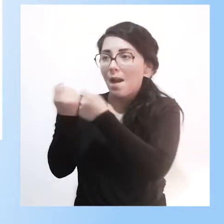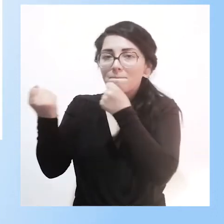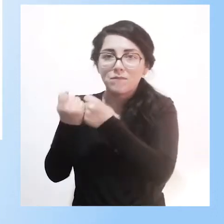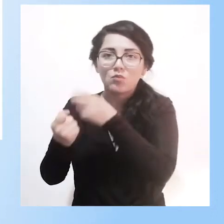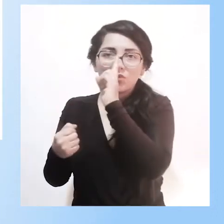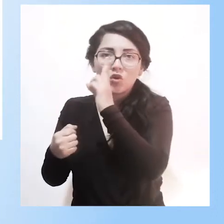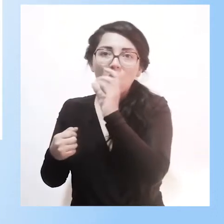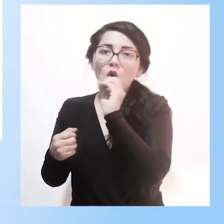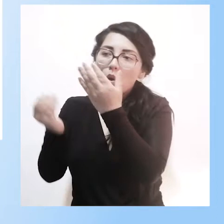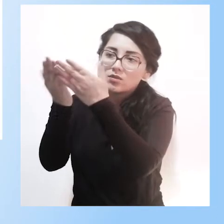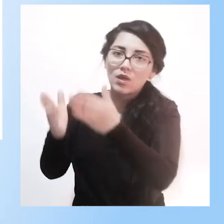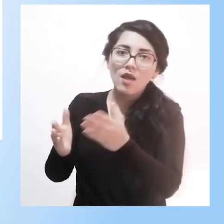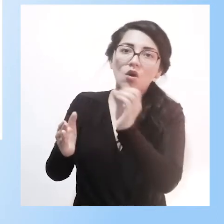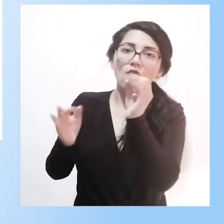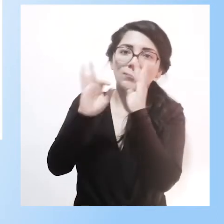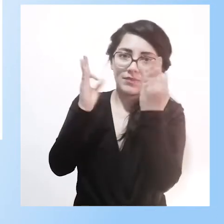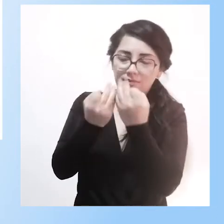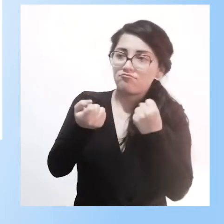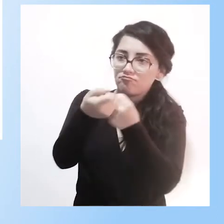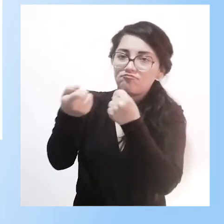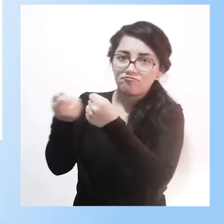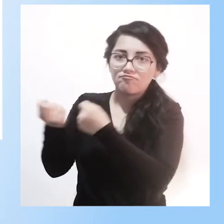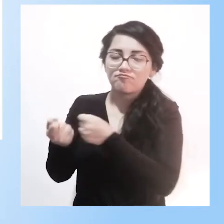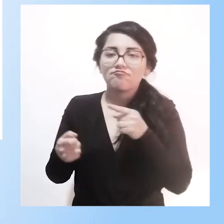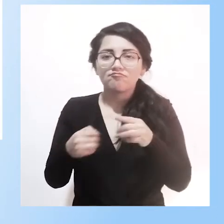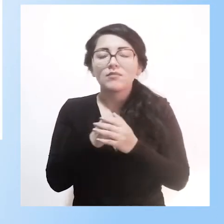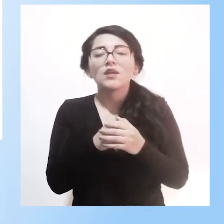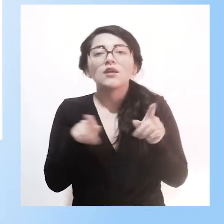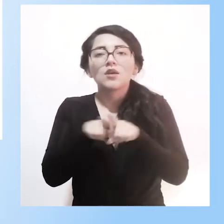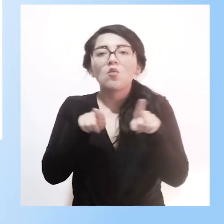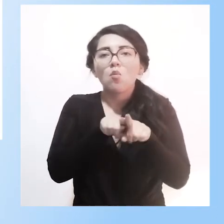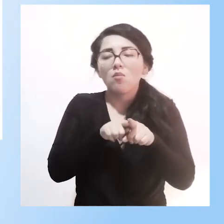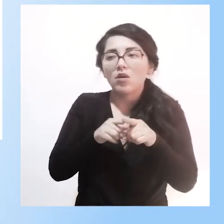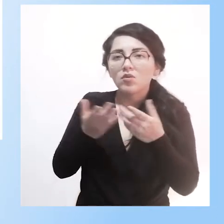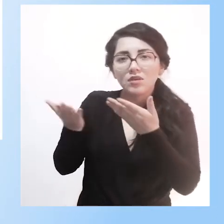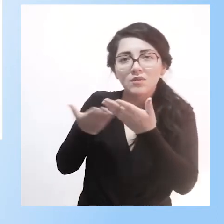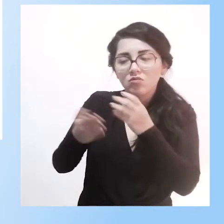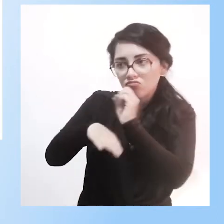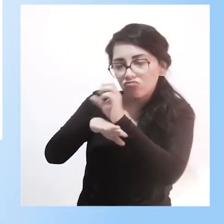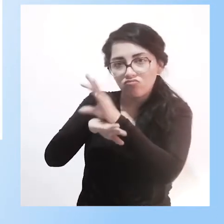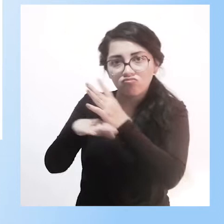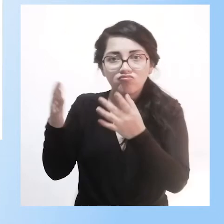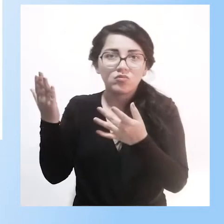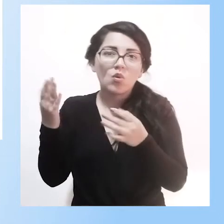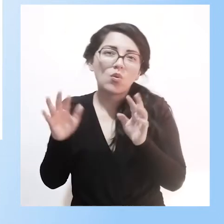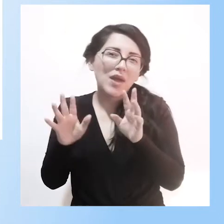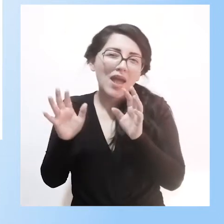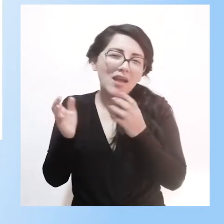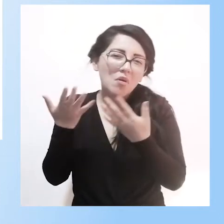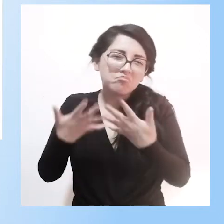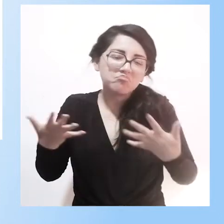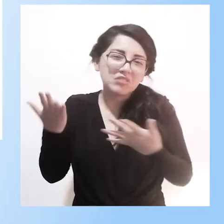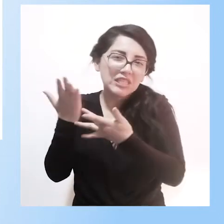Y adicionalmente tiene la responsabilidad de brindar asesoría técnica para la implementación, mientras que desde el Ministerio de